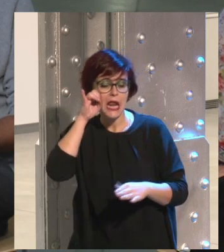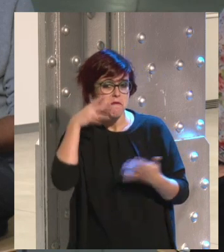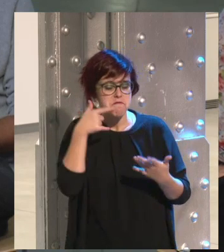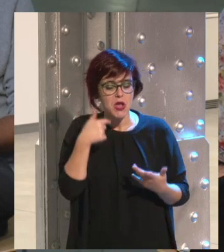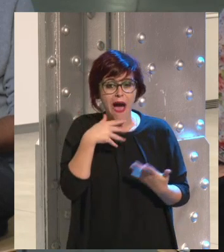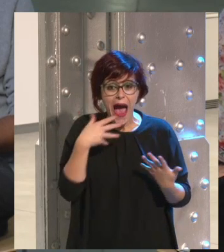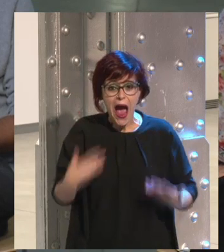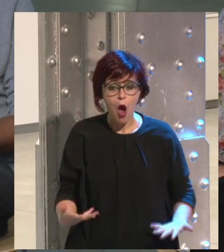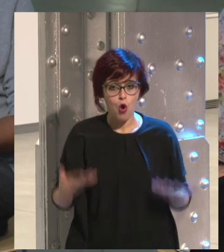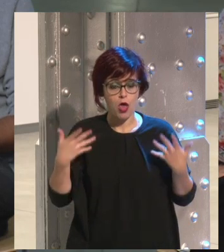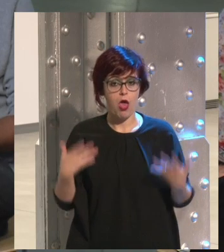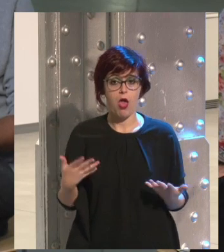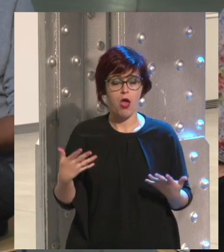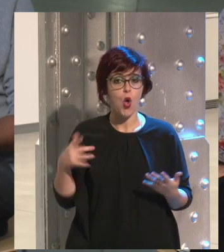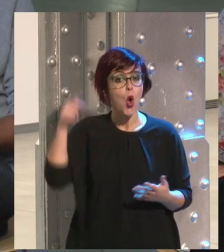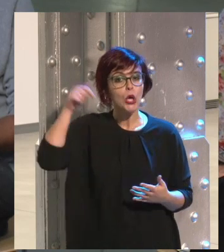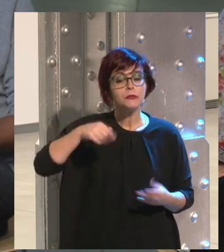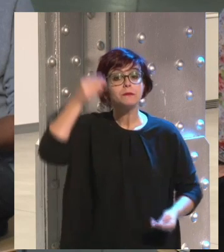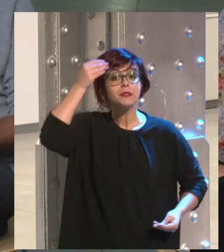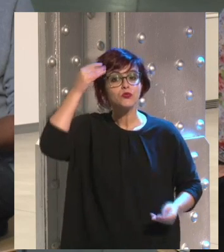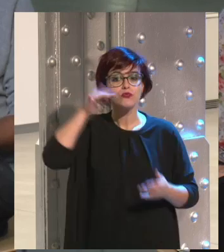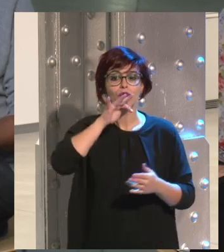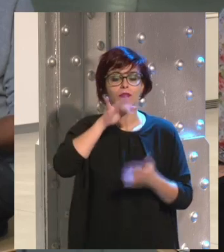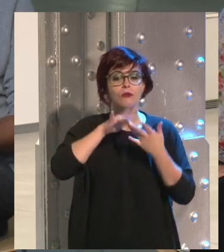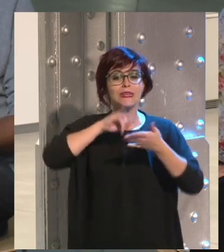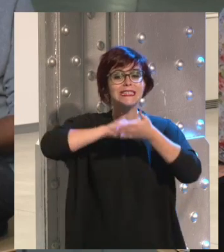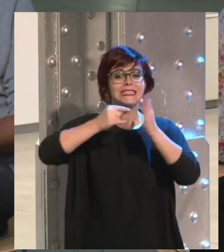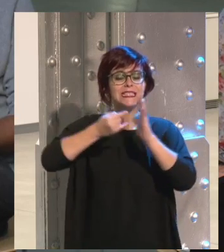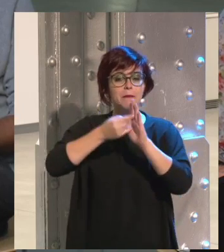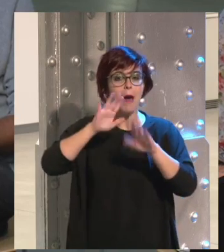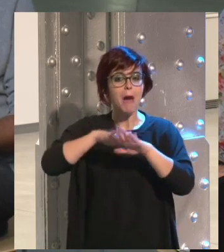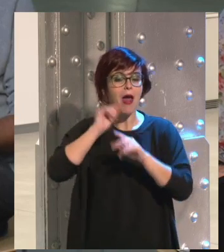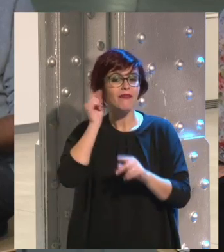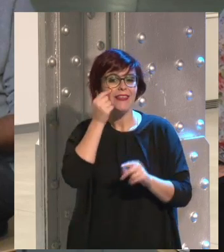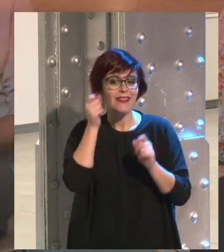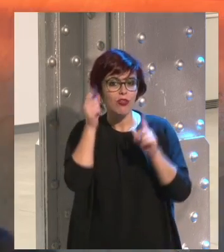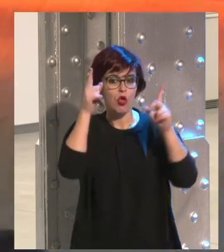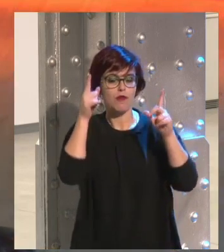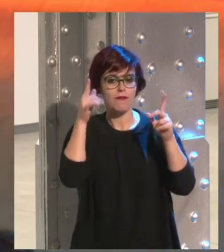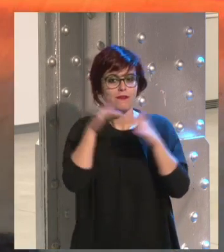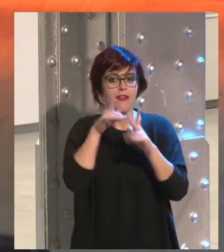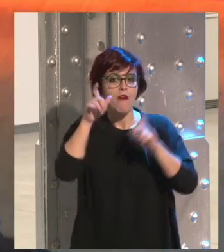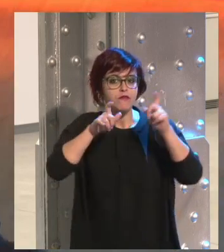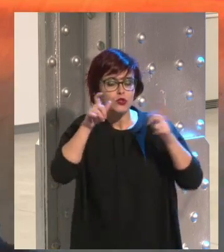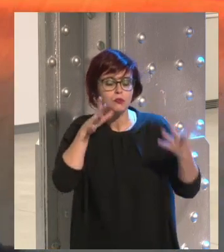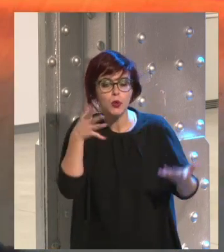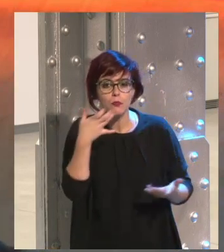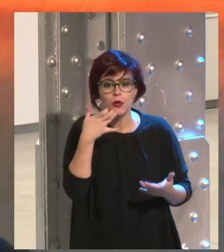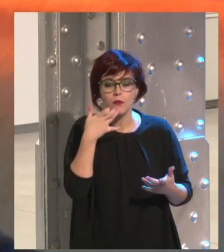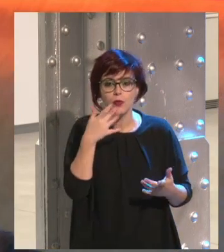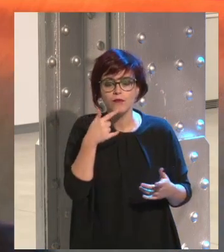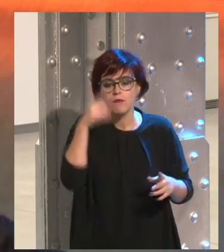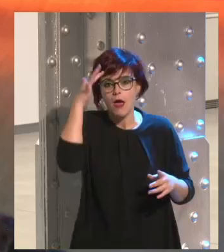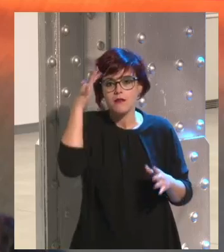hay hoy, que se está valorando, creo, un sistema de detección de fotos que sean censurables. Porque a lo mejor van a